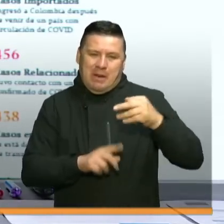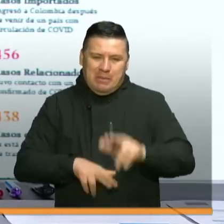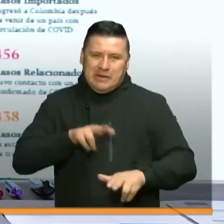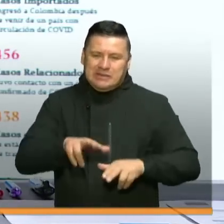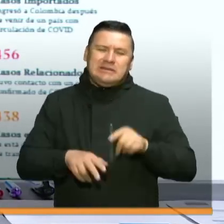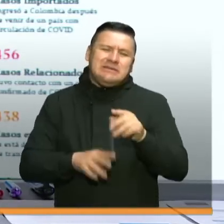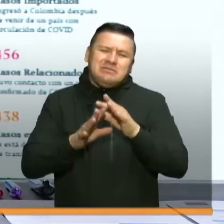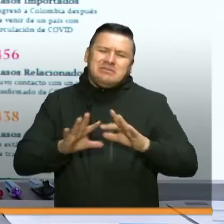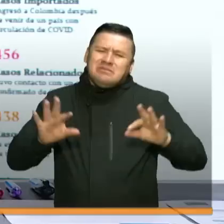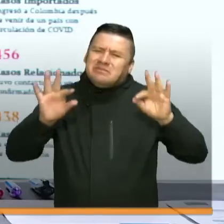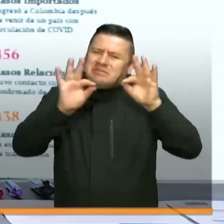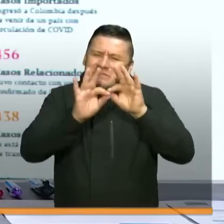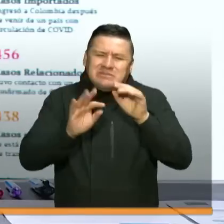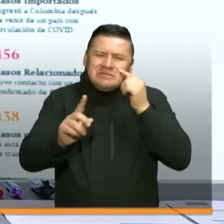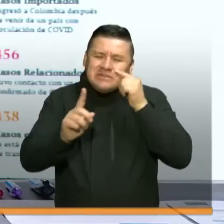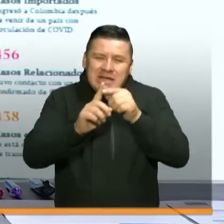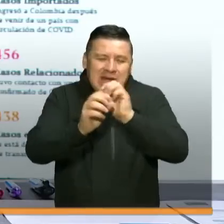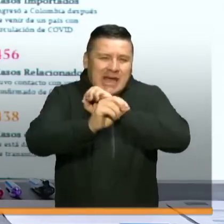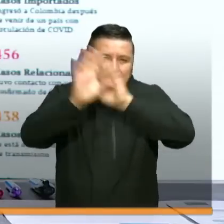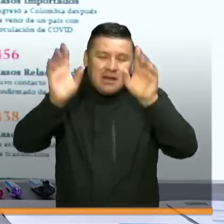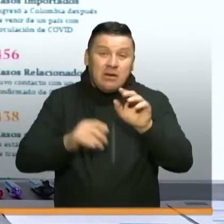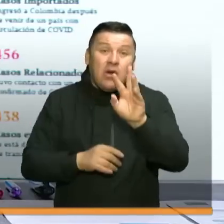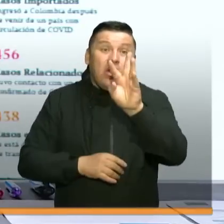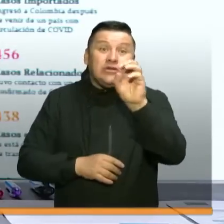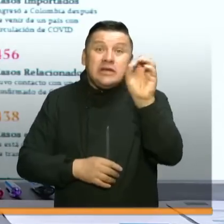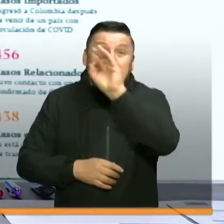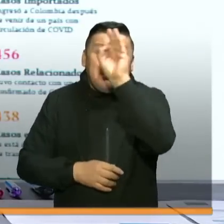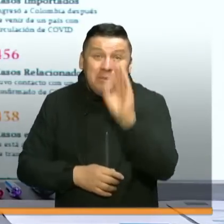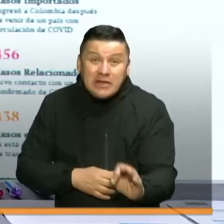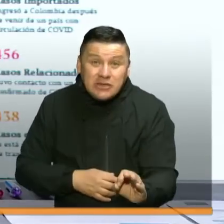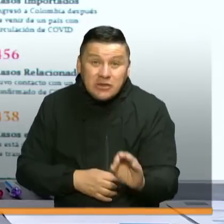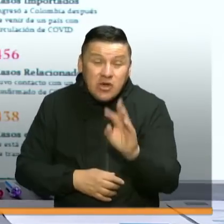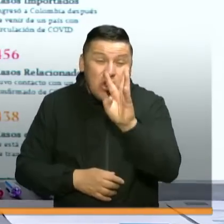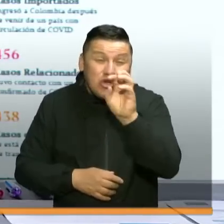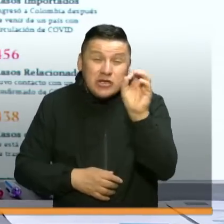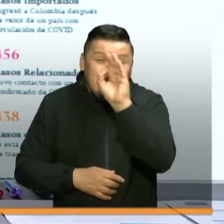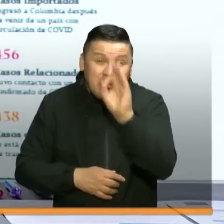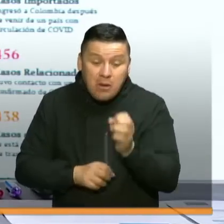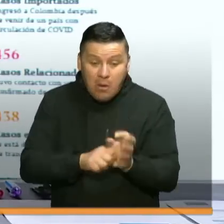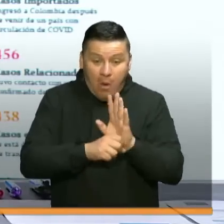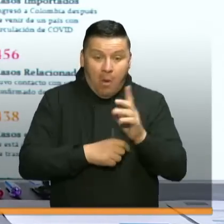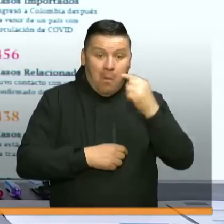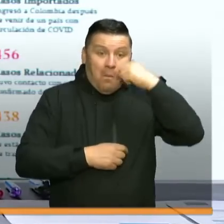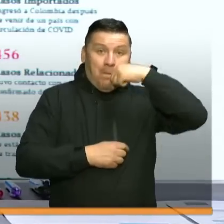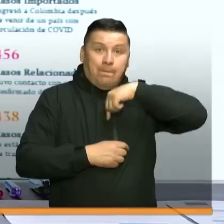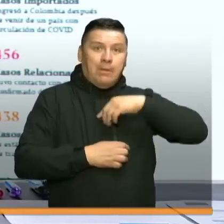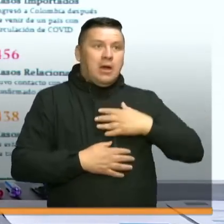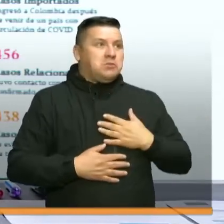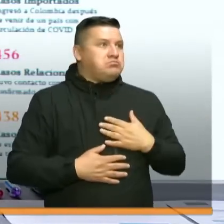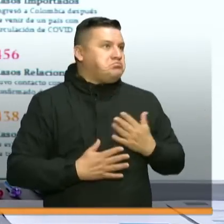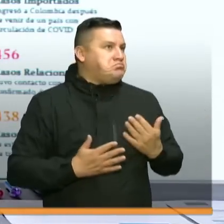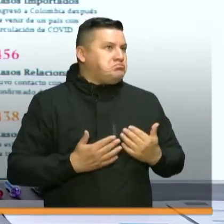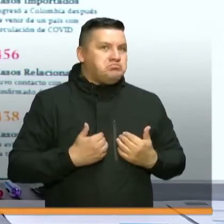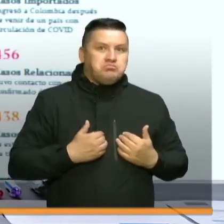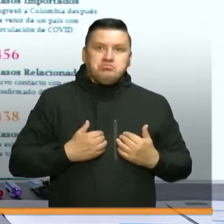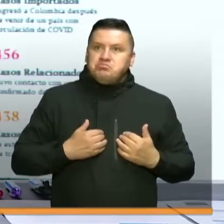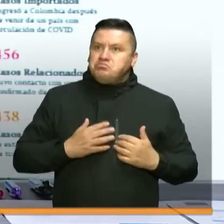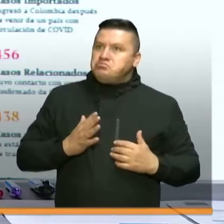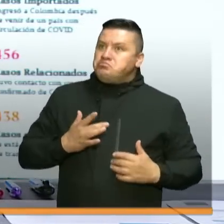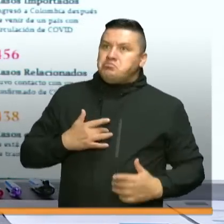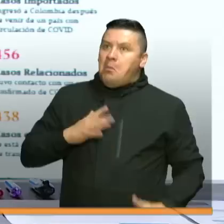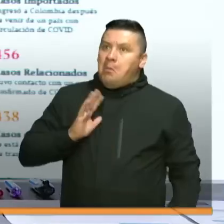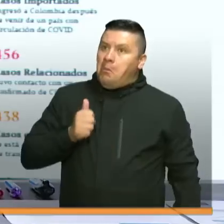la idea que todos debemos tener claro es que el 80% de las personas que tienen el coronavirus son asintomáticos, no tienen